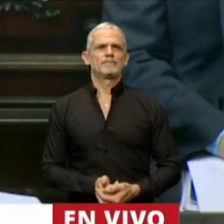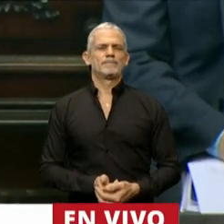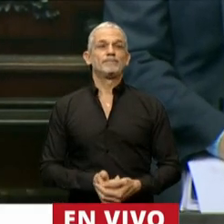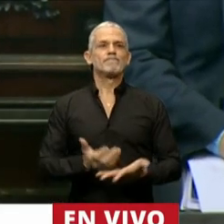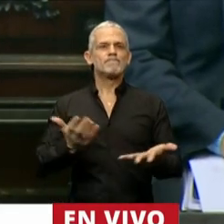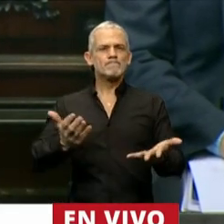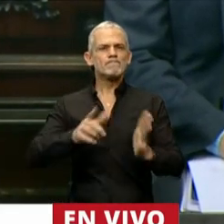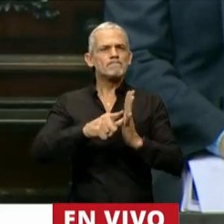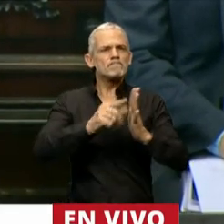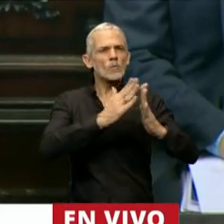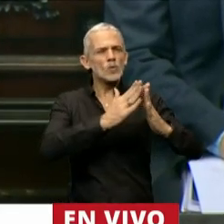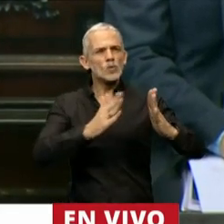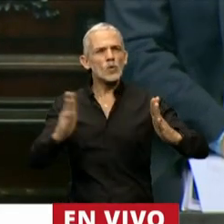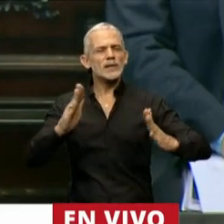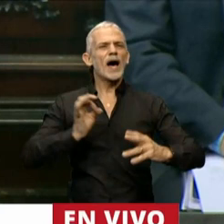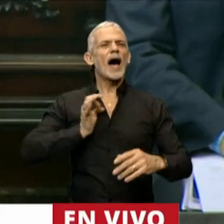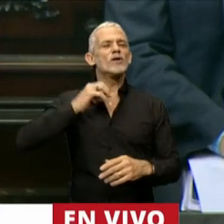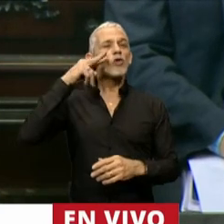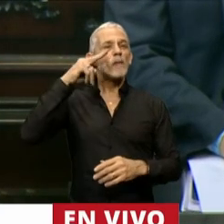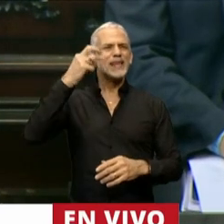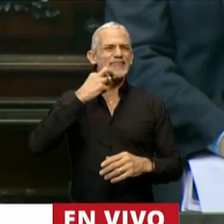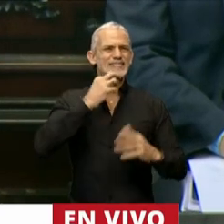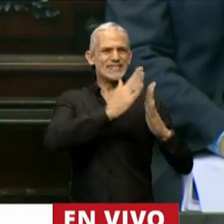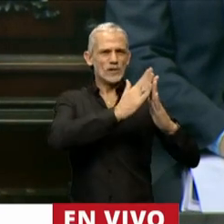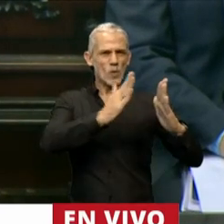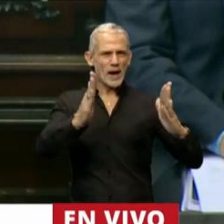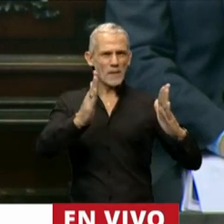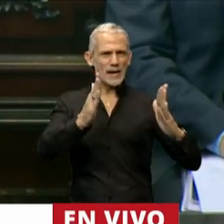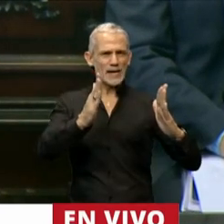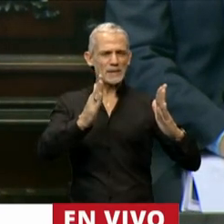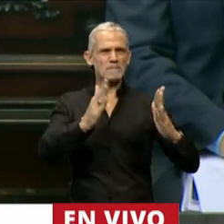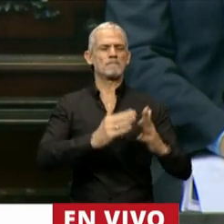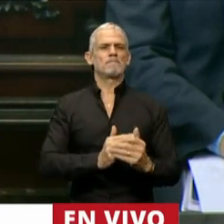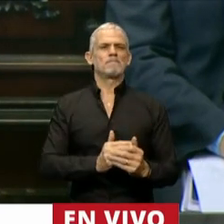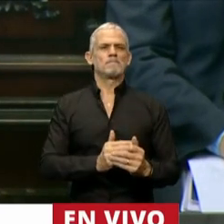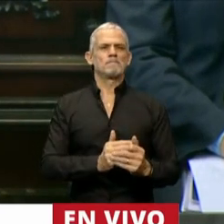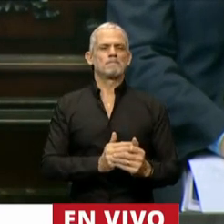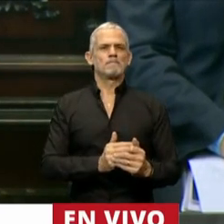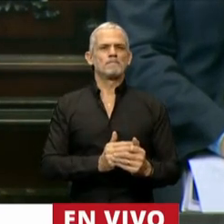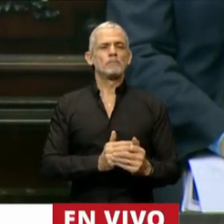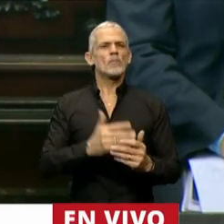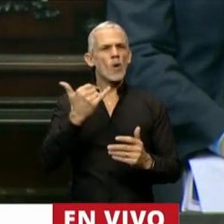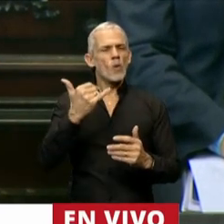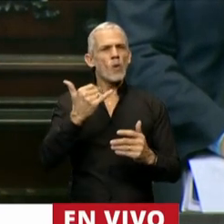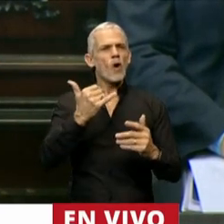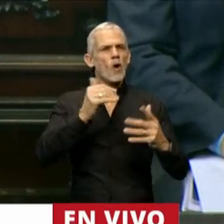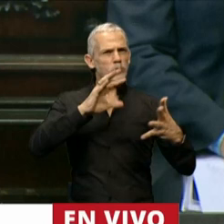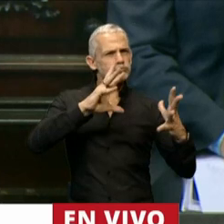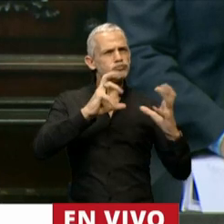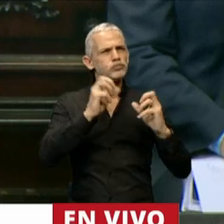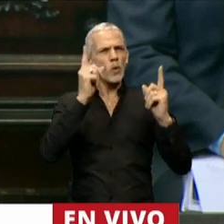Durante el 2019 hubo distintas crisis